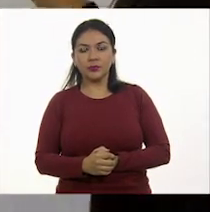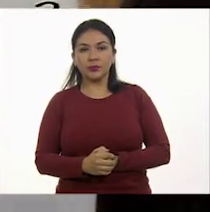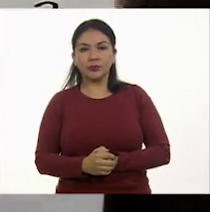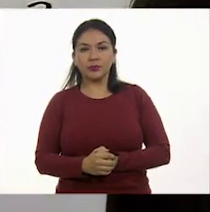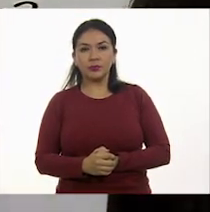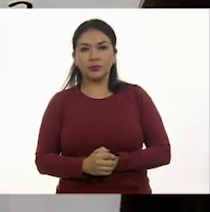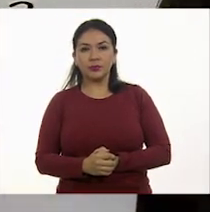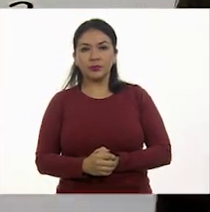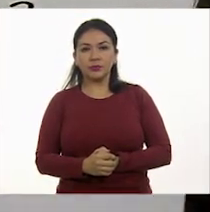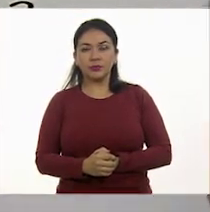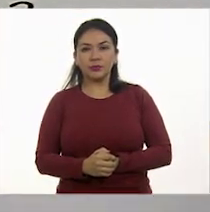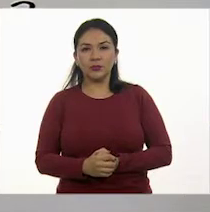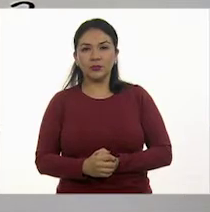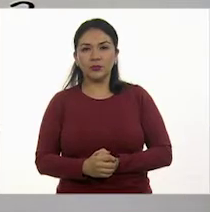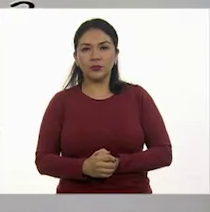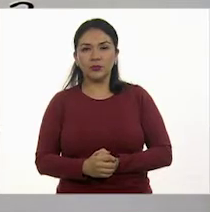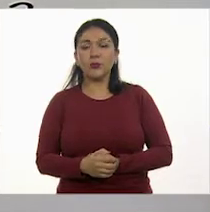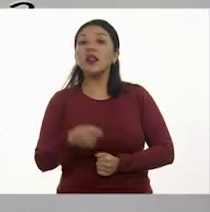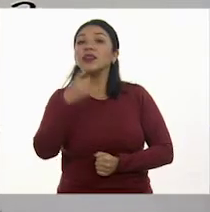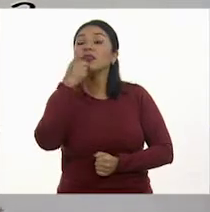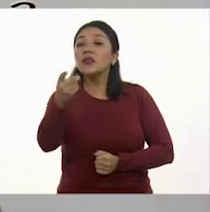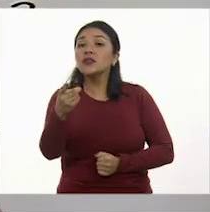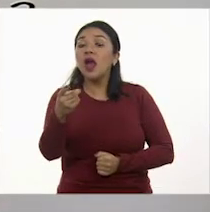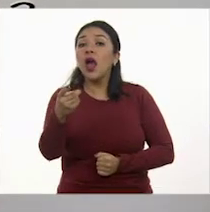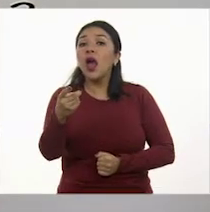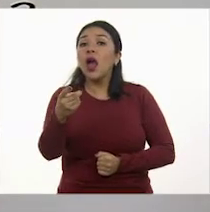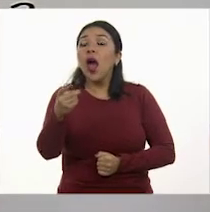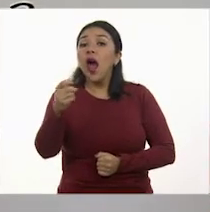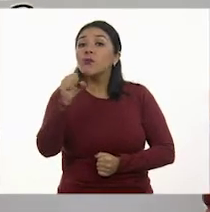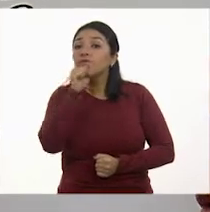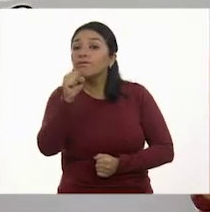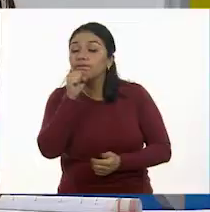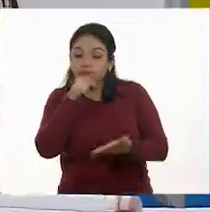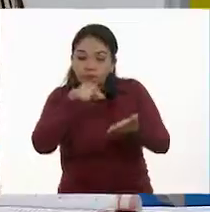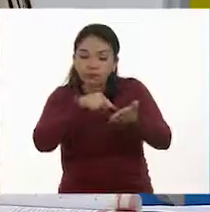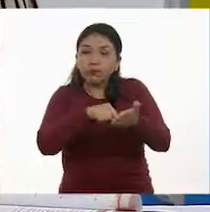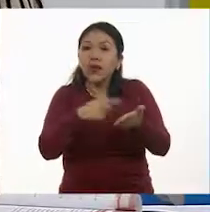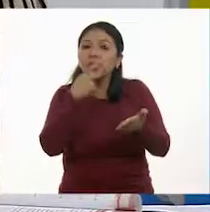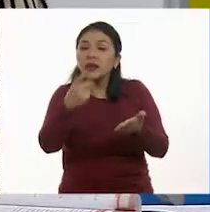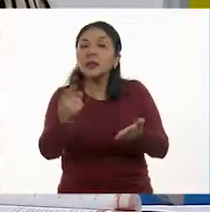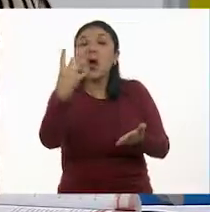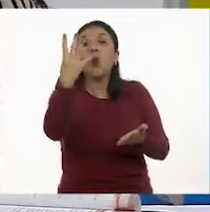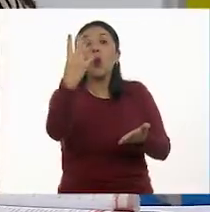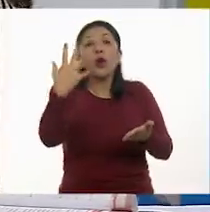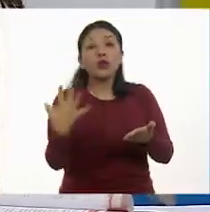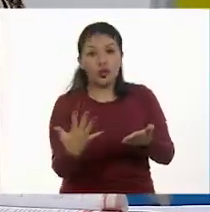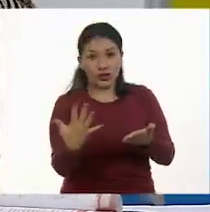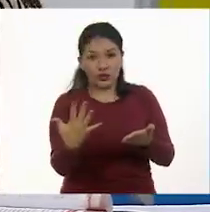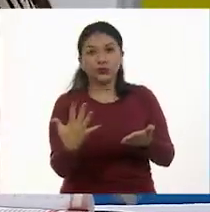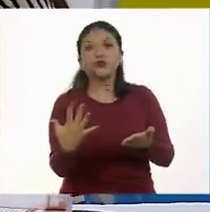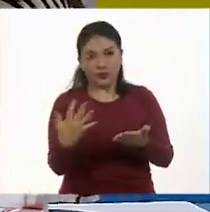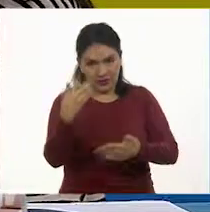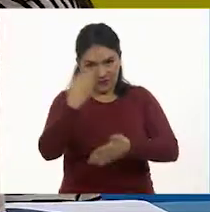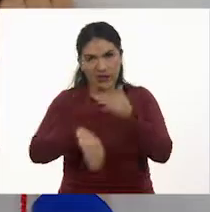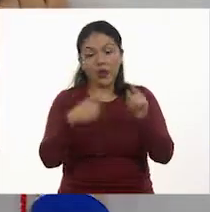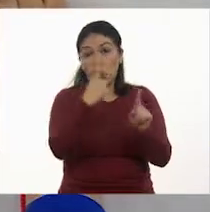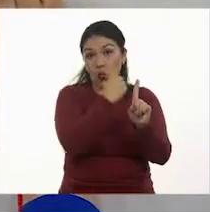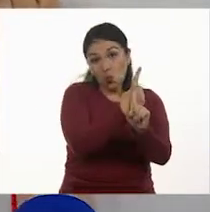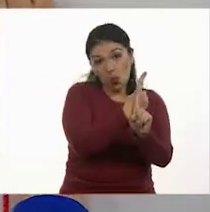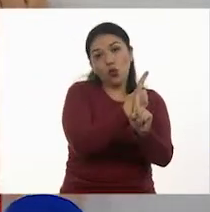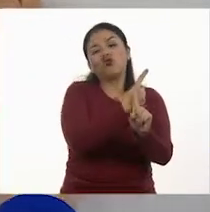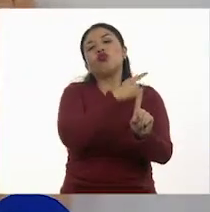Muy bien. ¿Cuántas quintas partes es? Dijo que son cuatro quintas partes. Una,